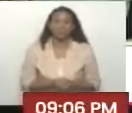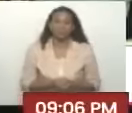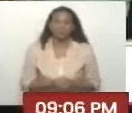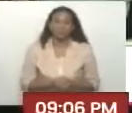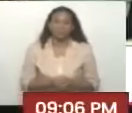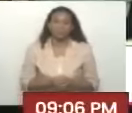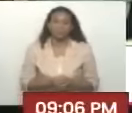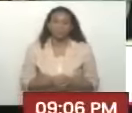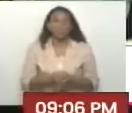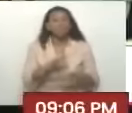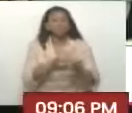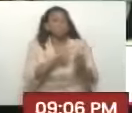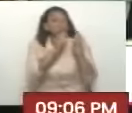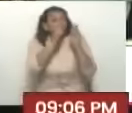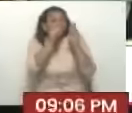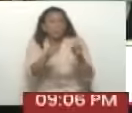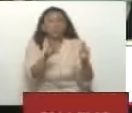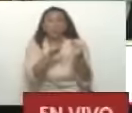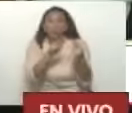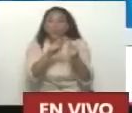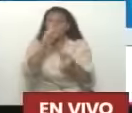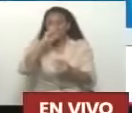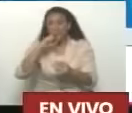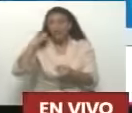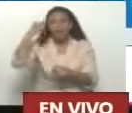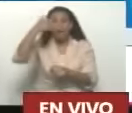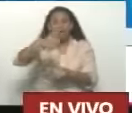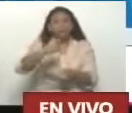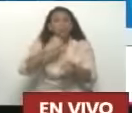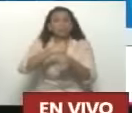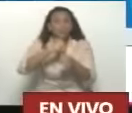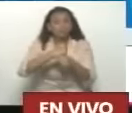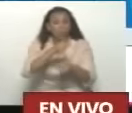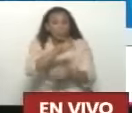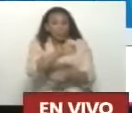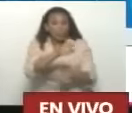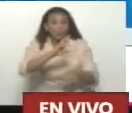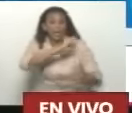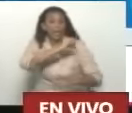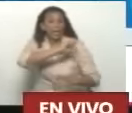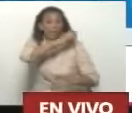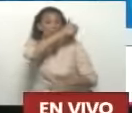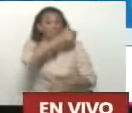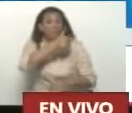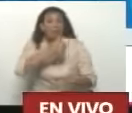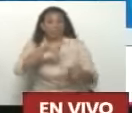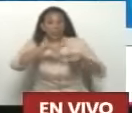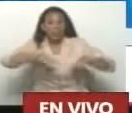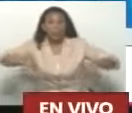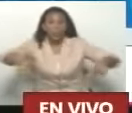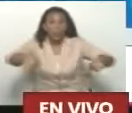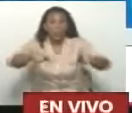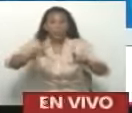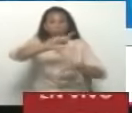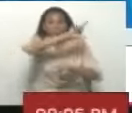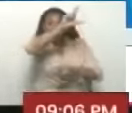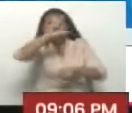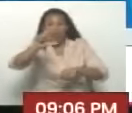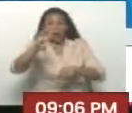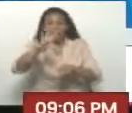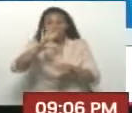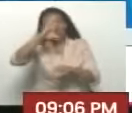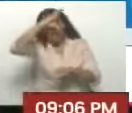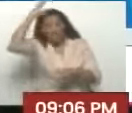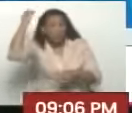Ya ustedes lo han conocido, porque él es el jefe del territorio insular Francisco de Miranda.